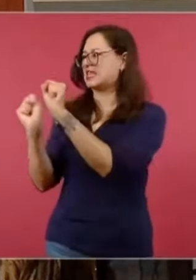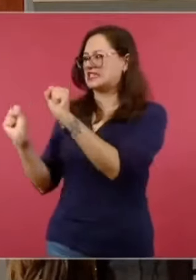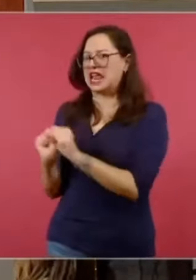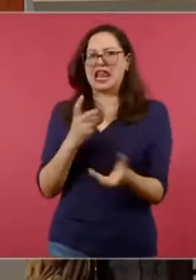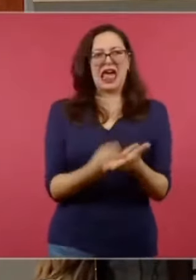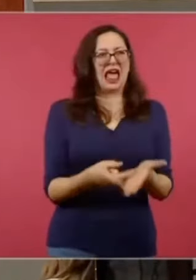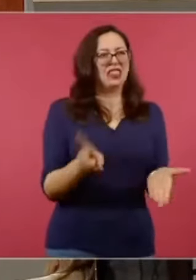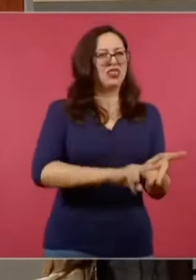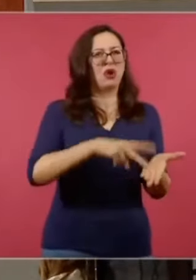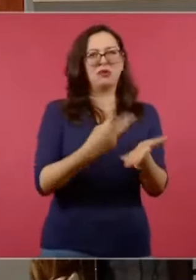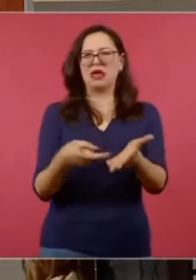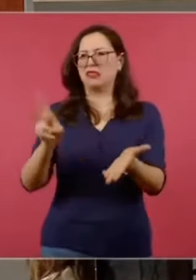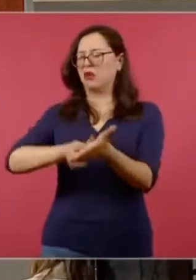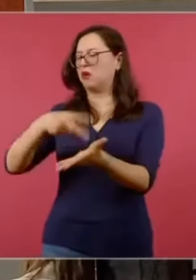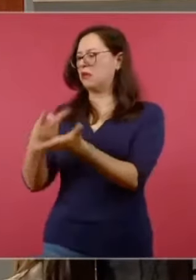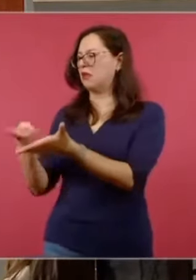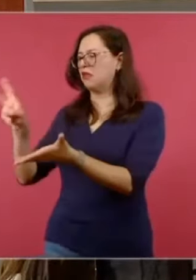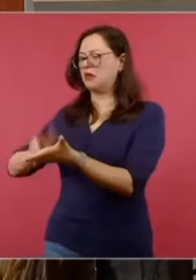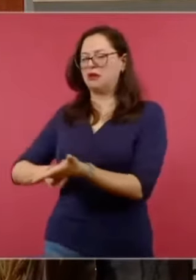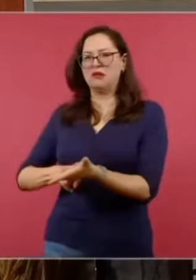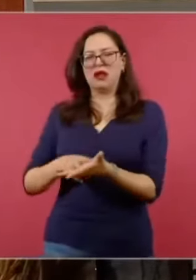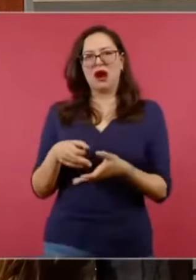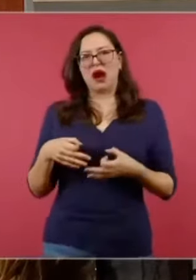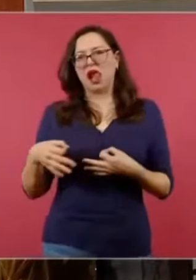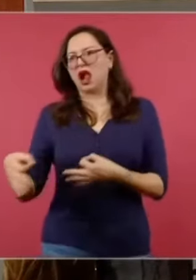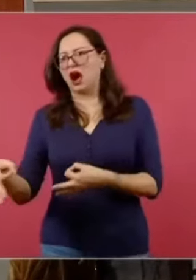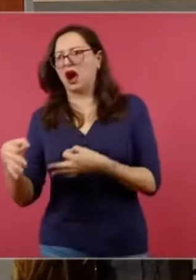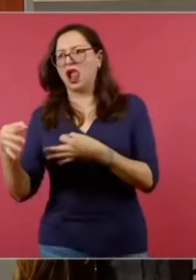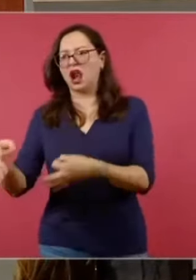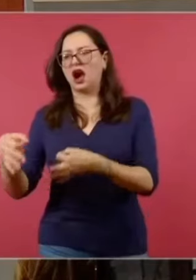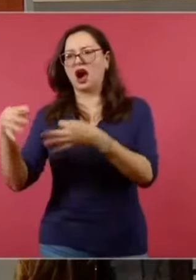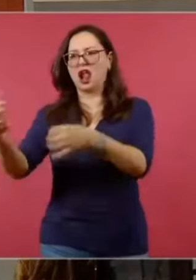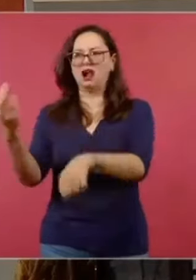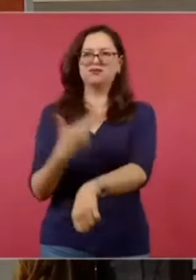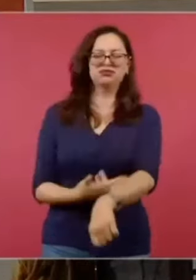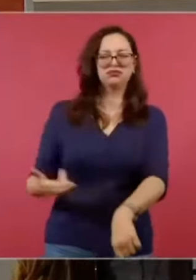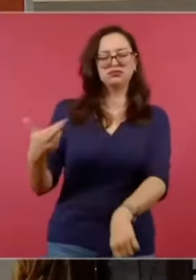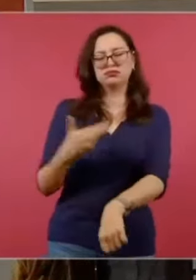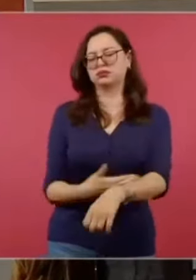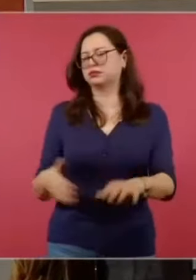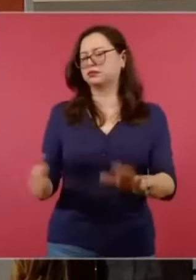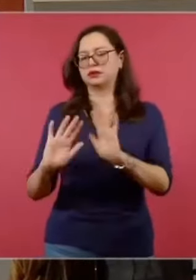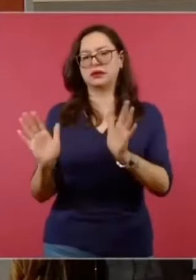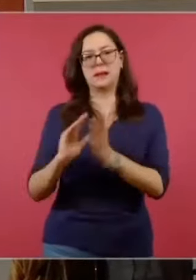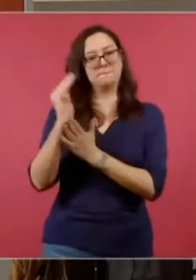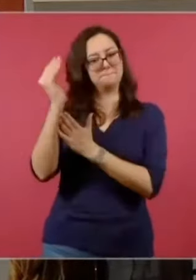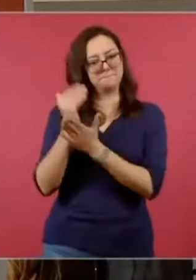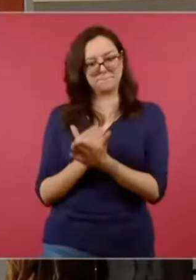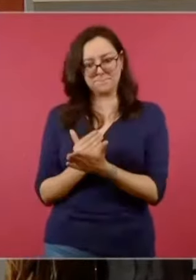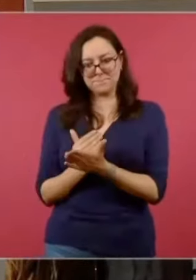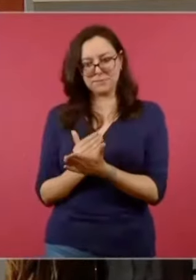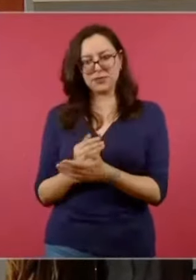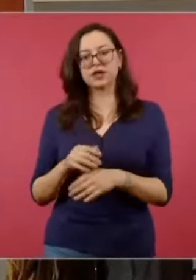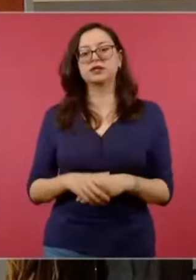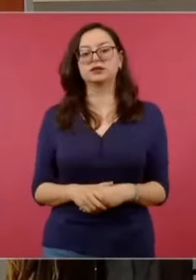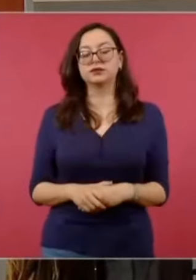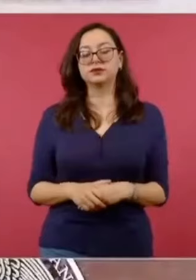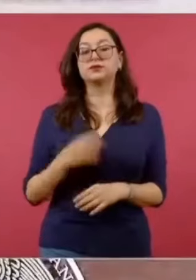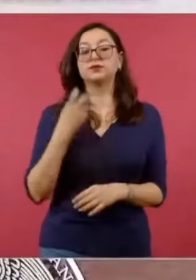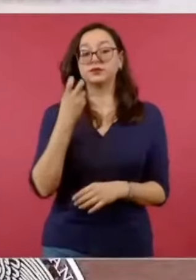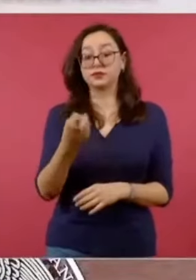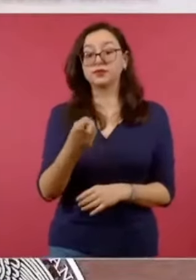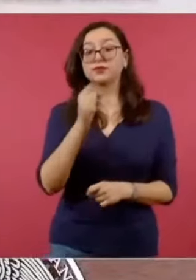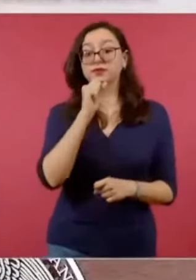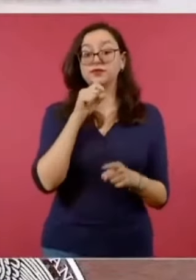burocracia. Esto es muy importante, la sustitución del Consejo de la Judicatura Federal por un órgano de administración judicial